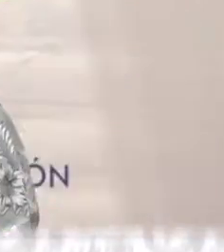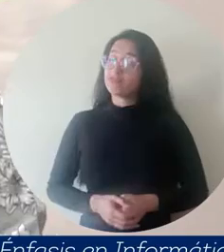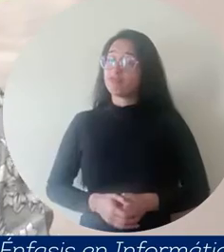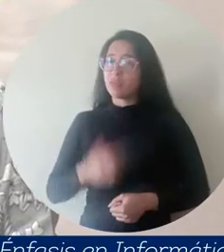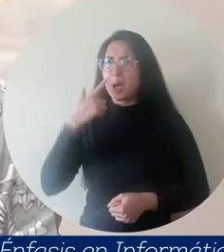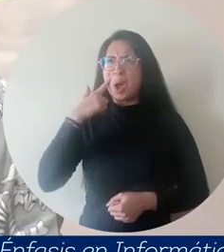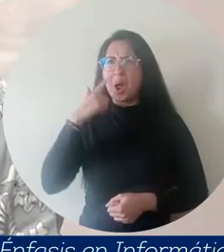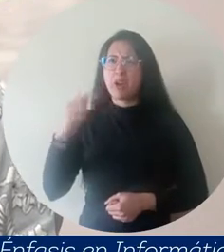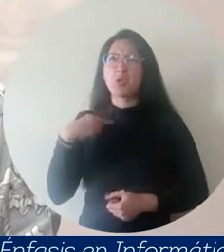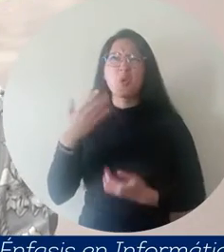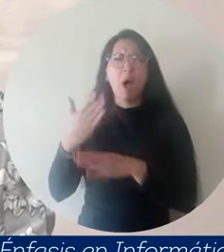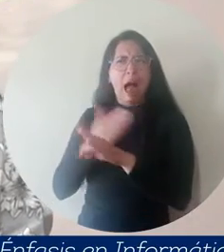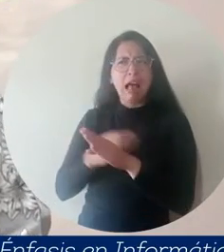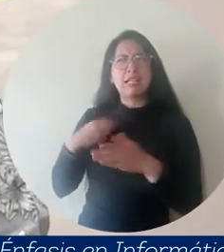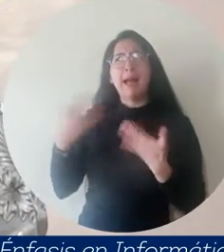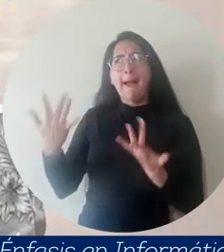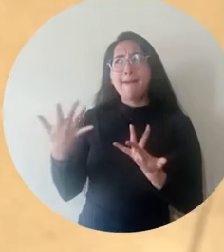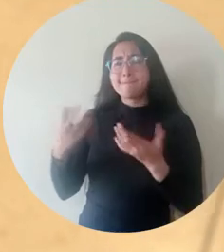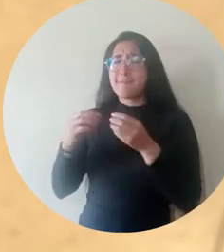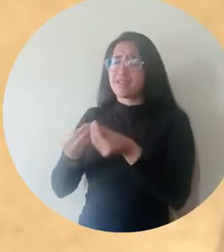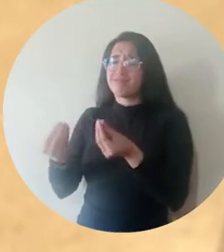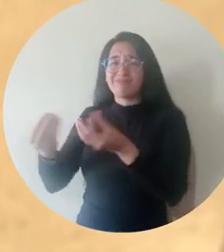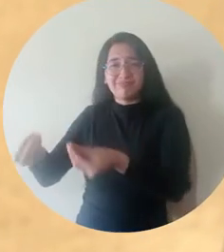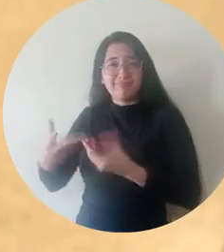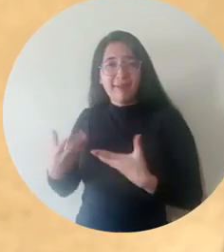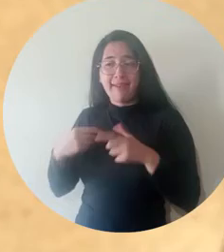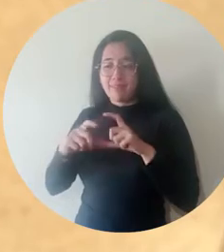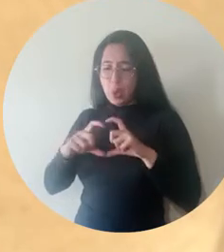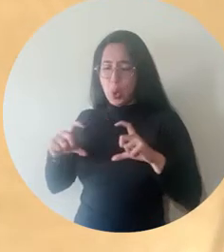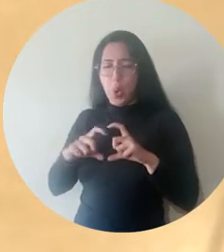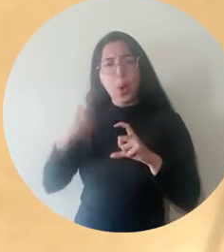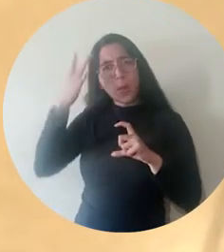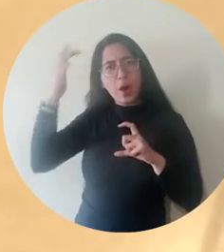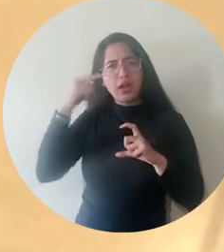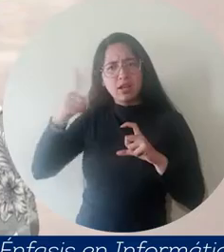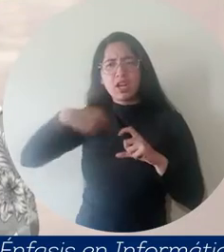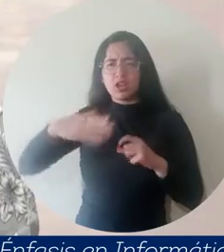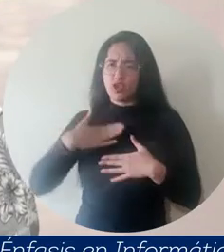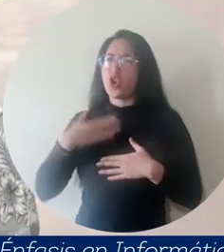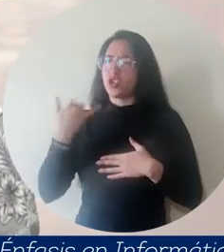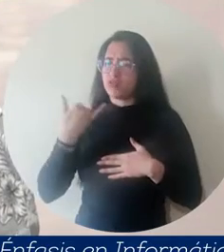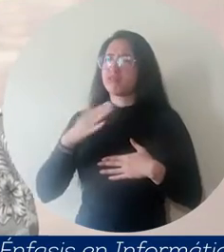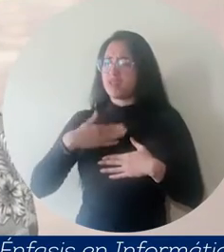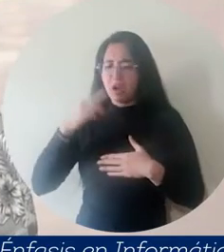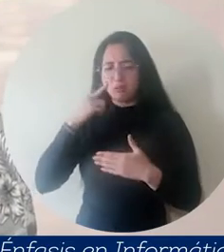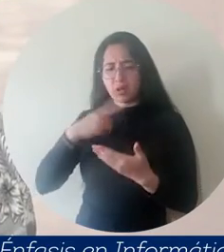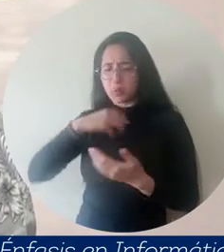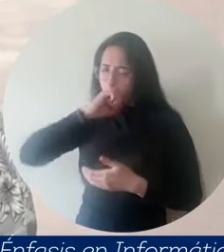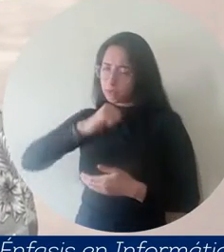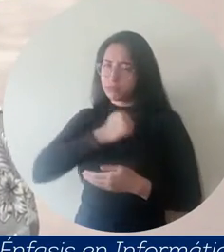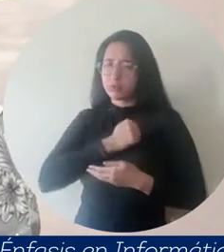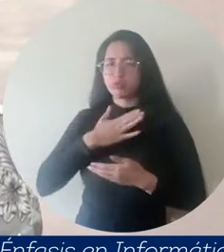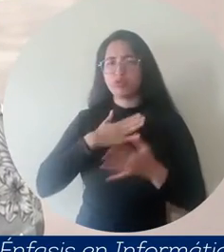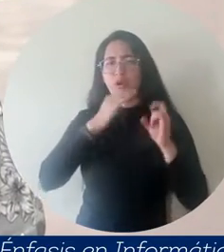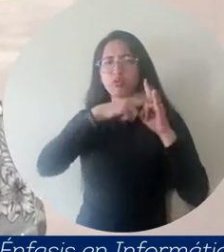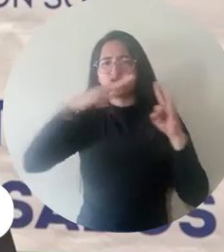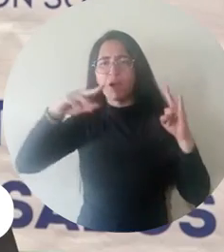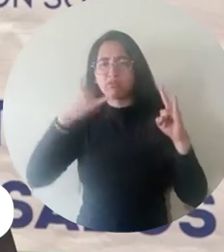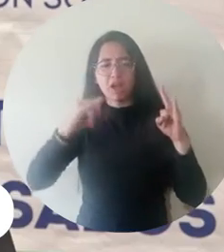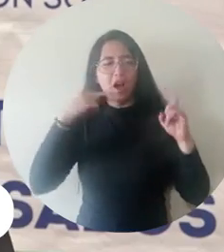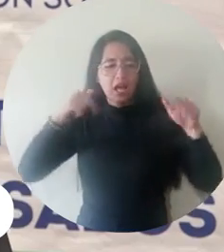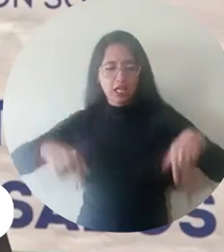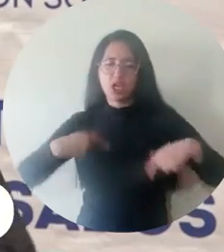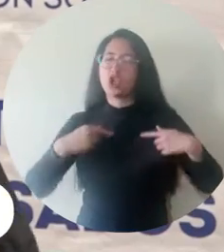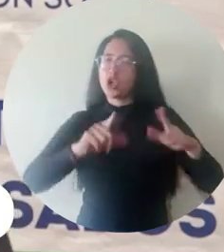Bueno, de verdad que estaba esperándole hace mucho tiempo estaba añorándolo porque de una u otra manera me identifica como graduado de la universidad en primera medida